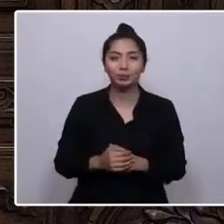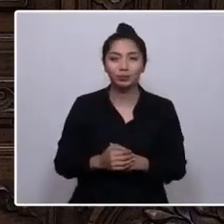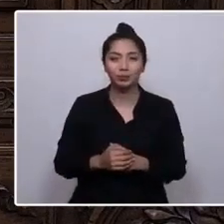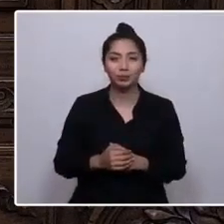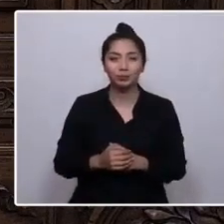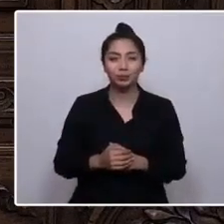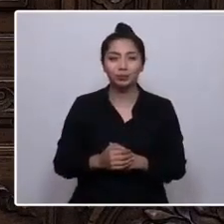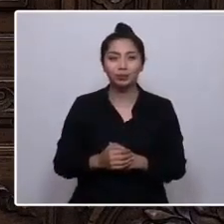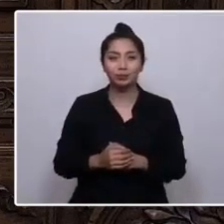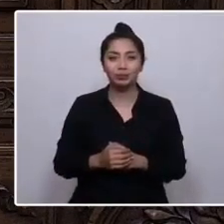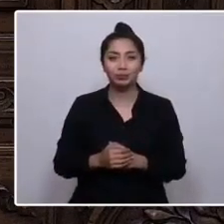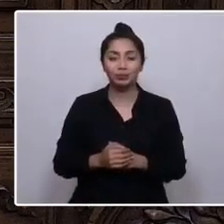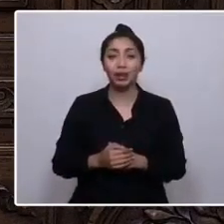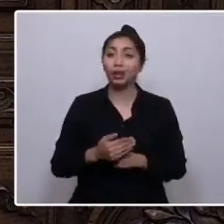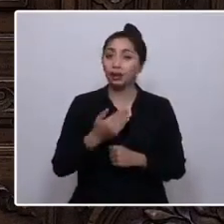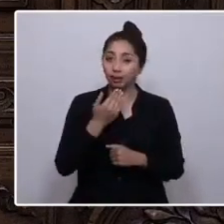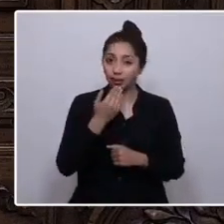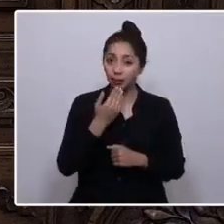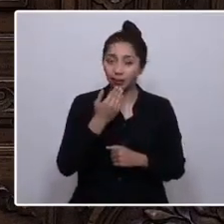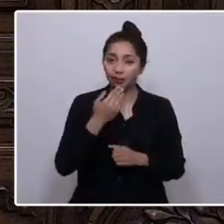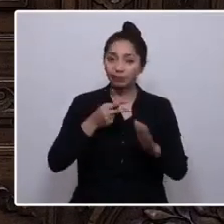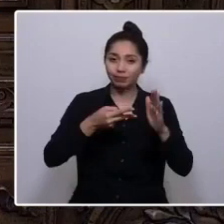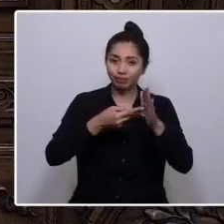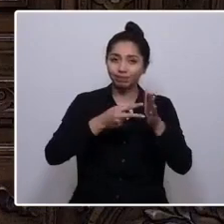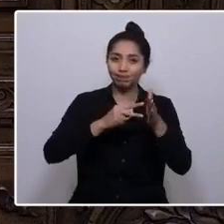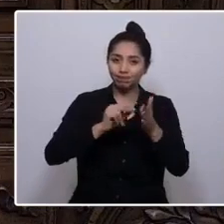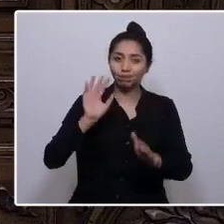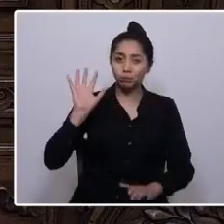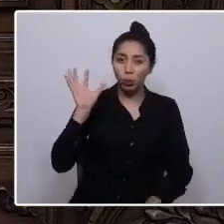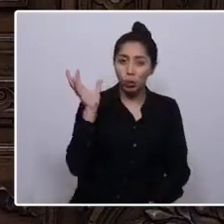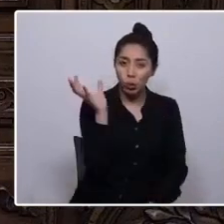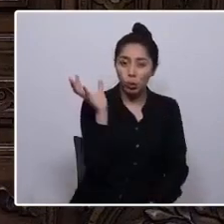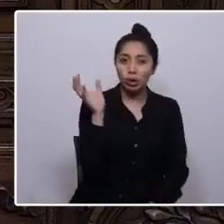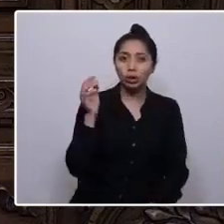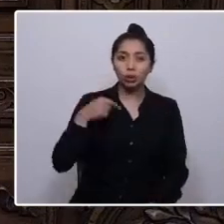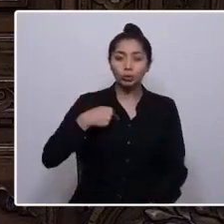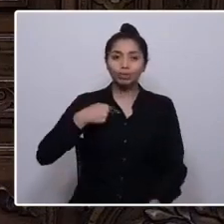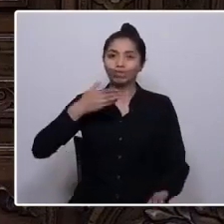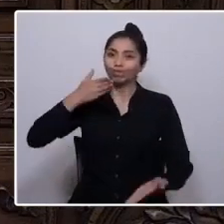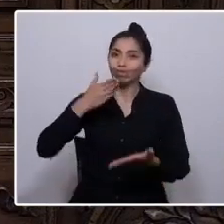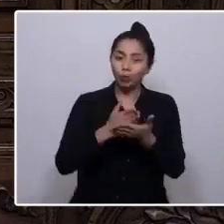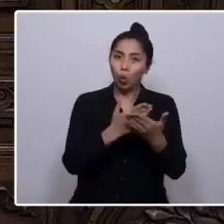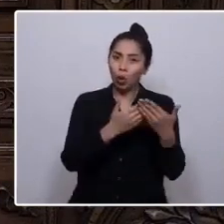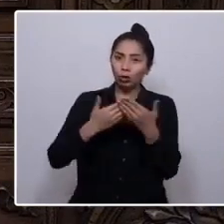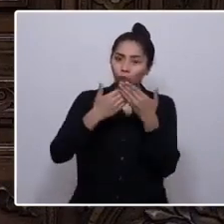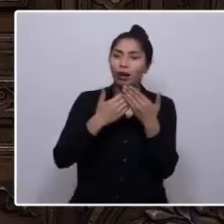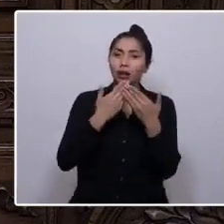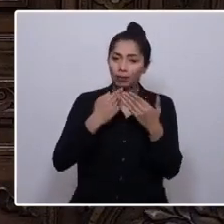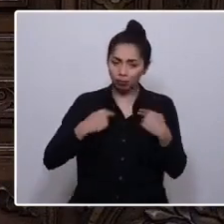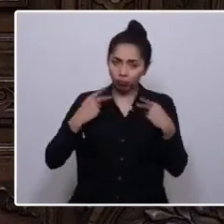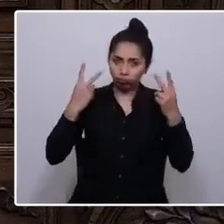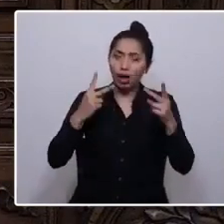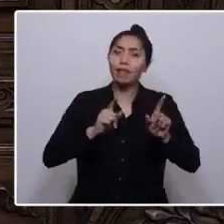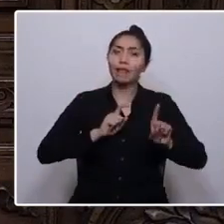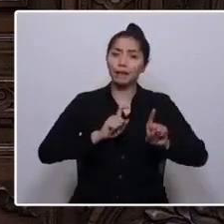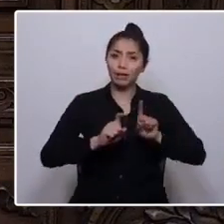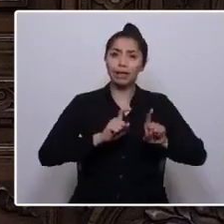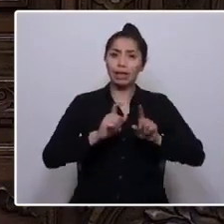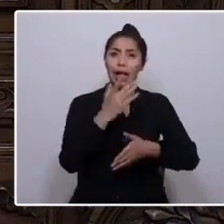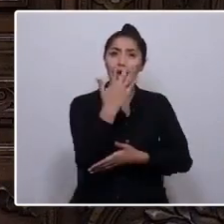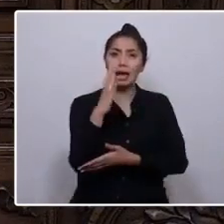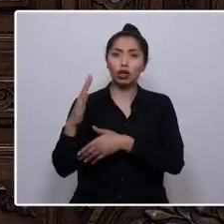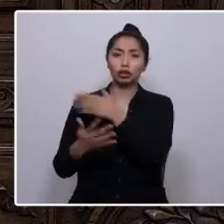Por su parte, la crisis climática me obligó a estudiar decididamente y a actuar en defensa de los ecosistemas,